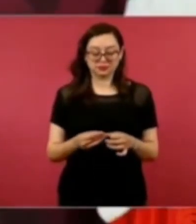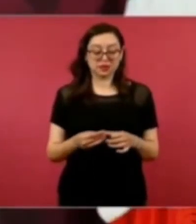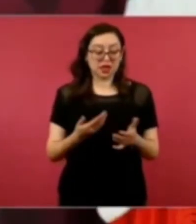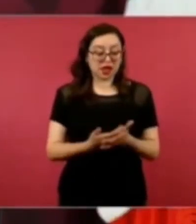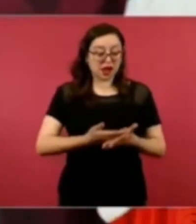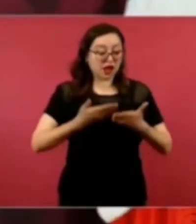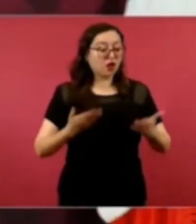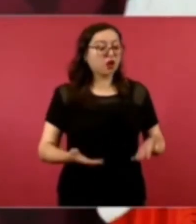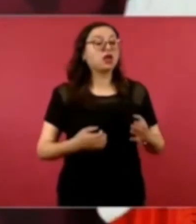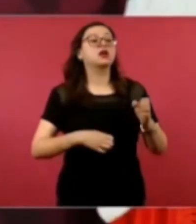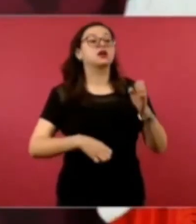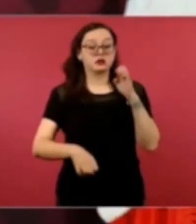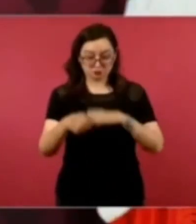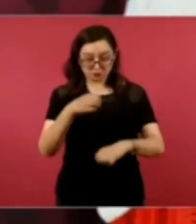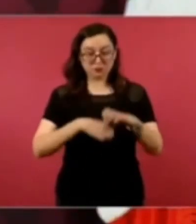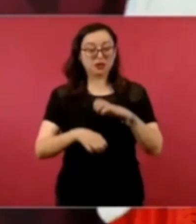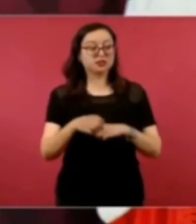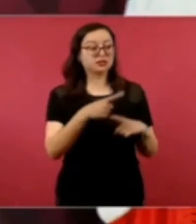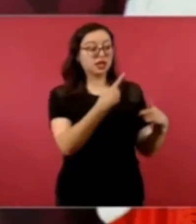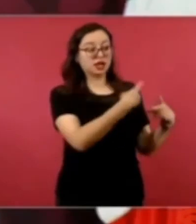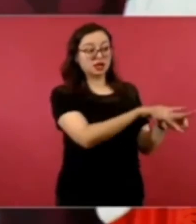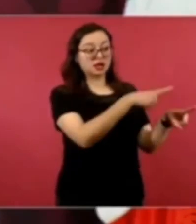muy contentos